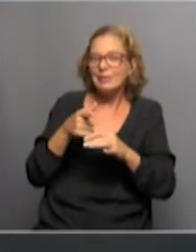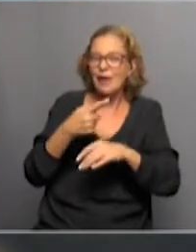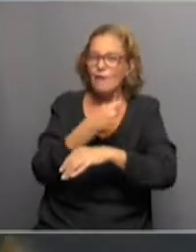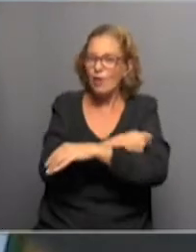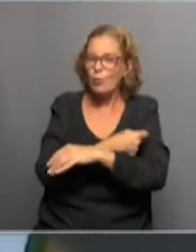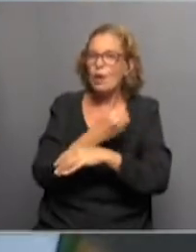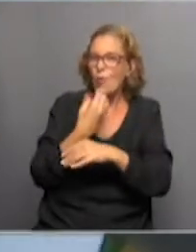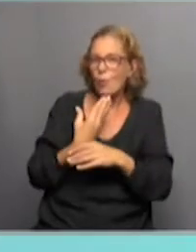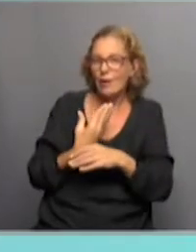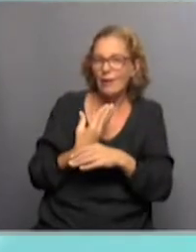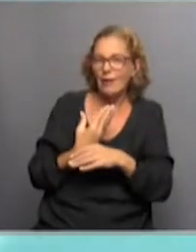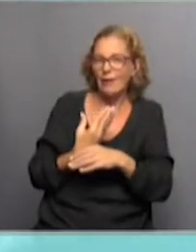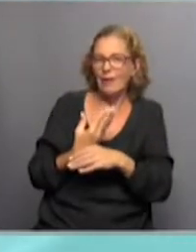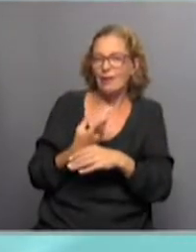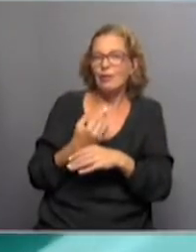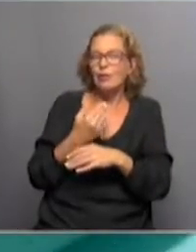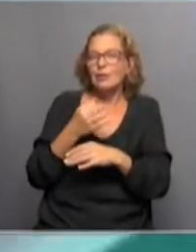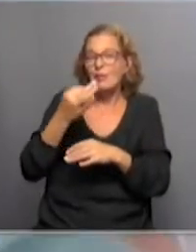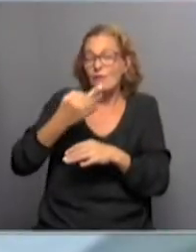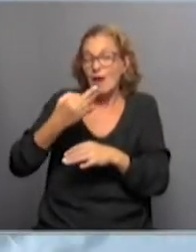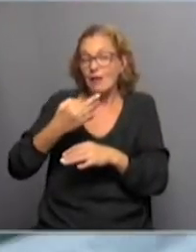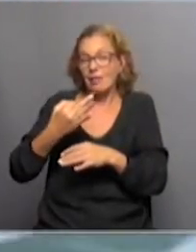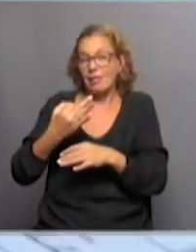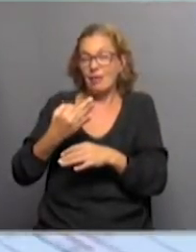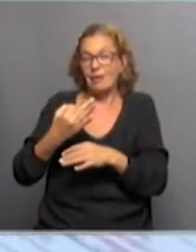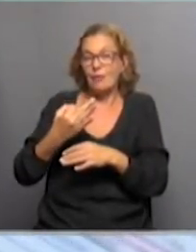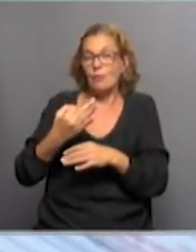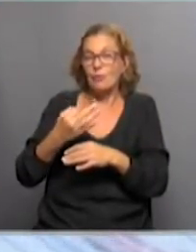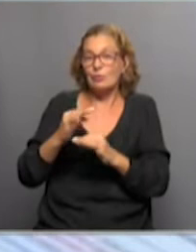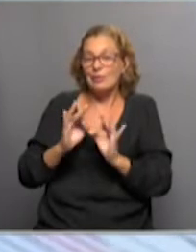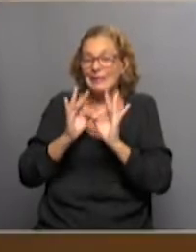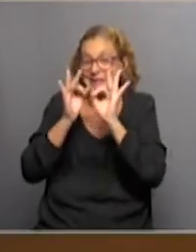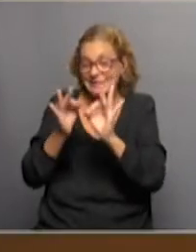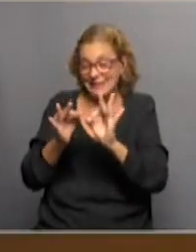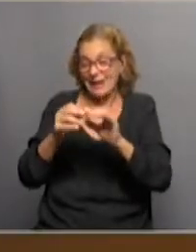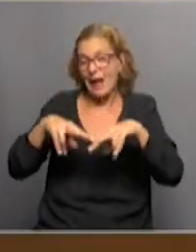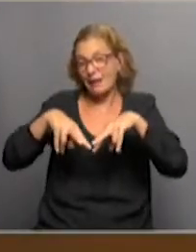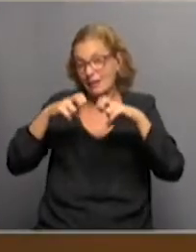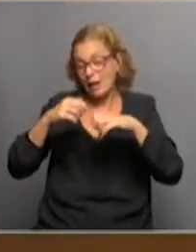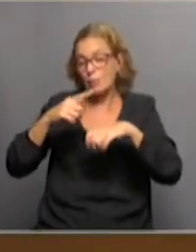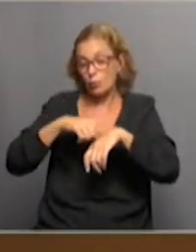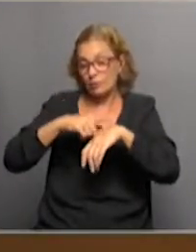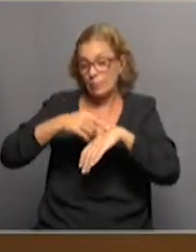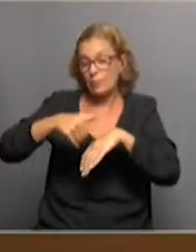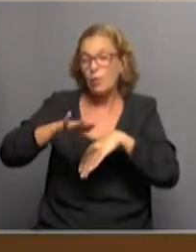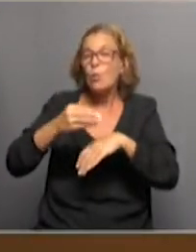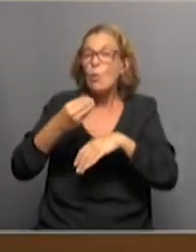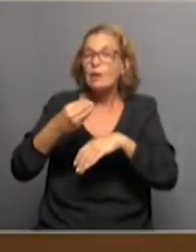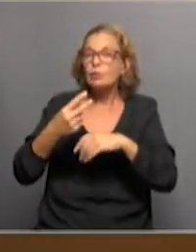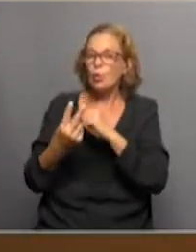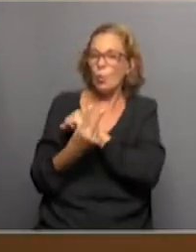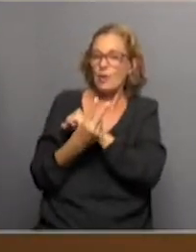vacunas. Y realmente, cuando se logre analizar más a largo plazo cuánto va a durar esa